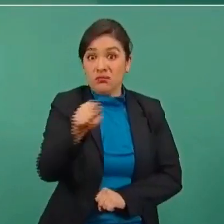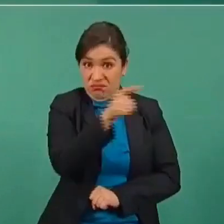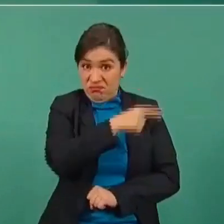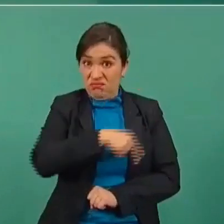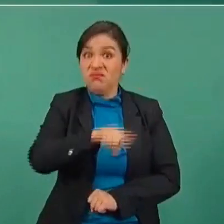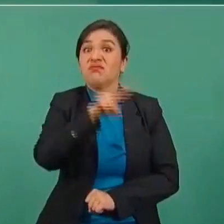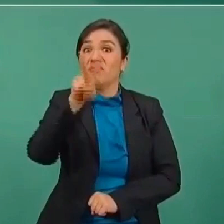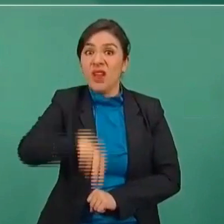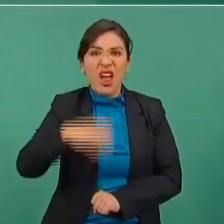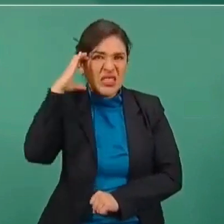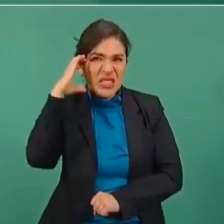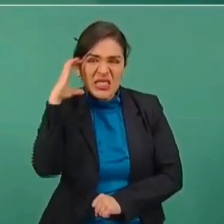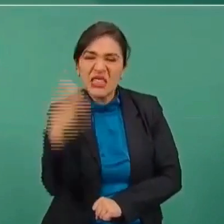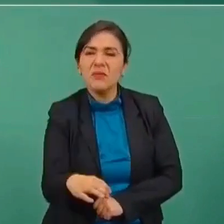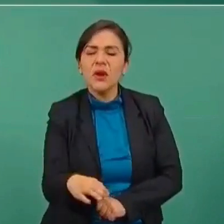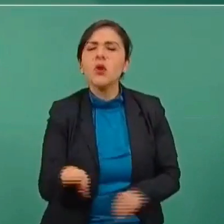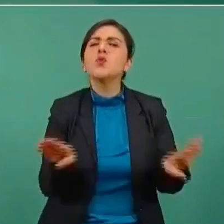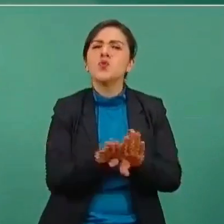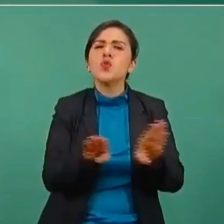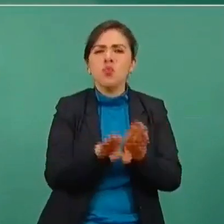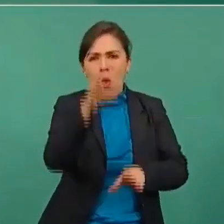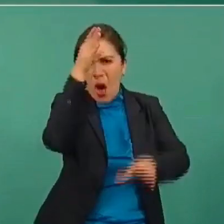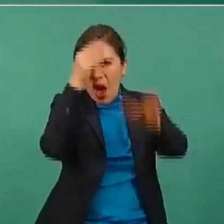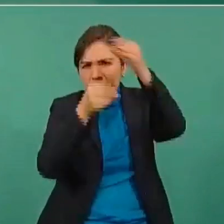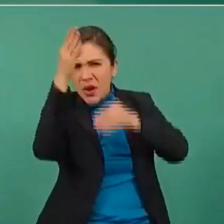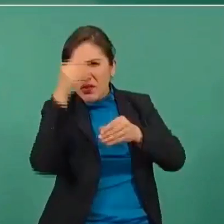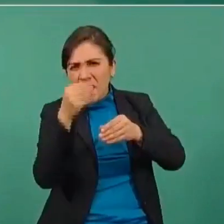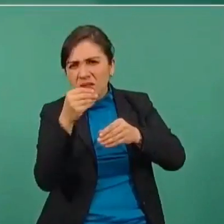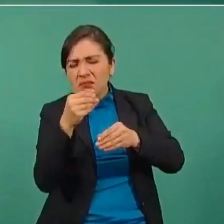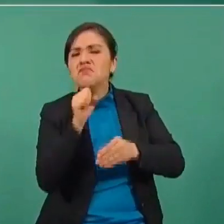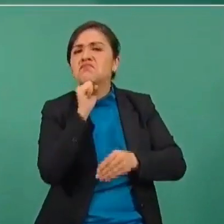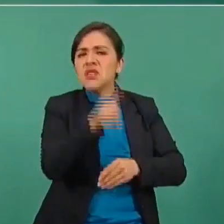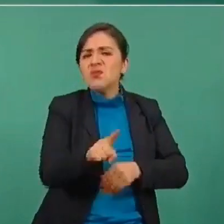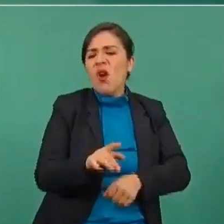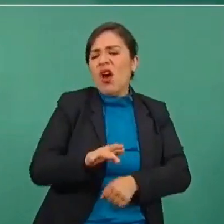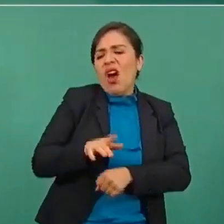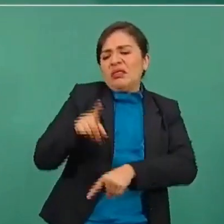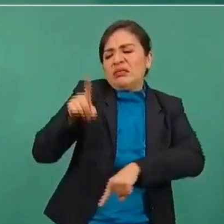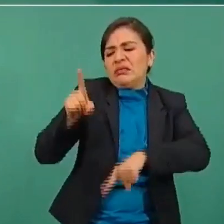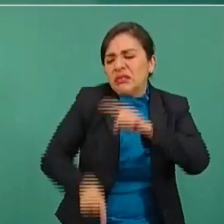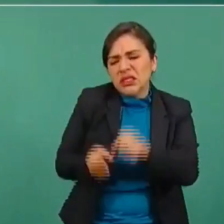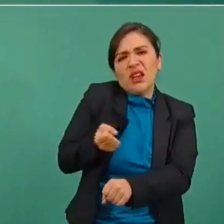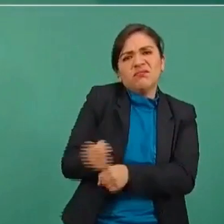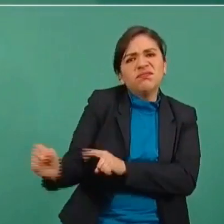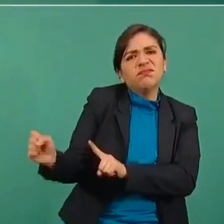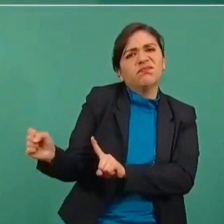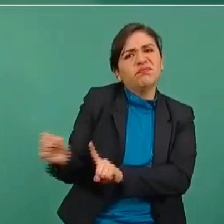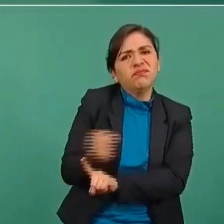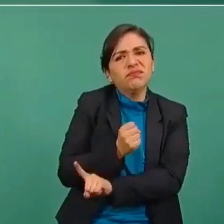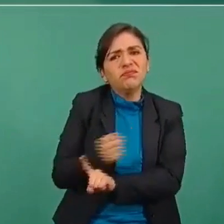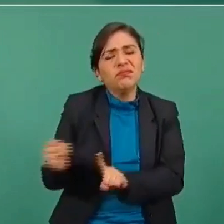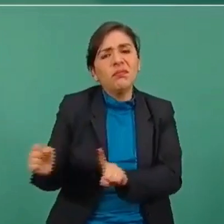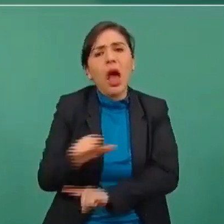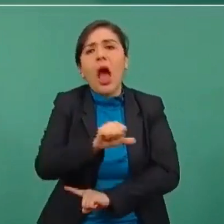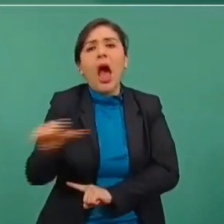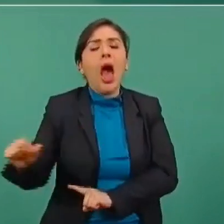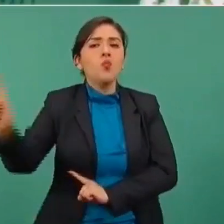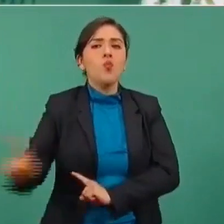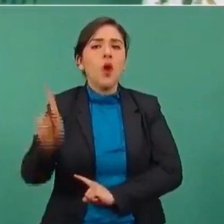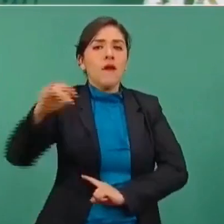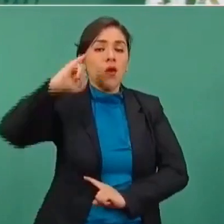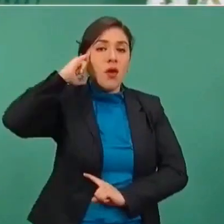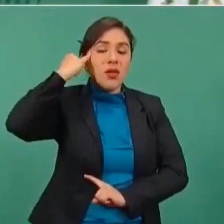se formaron reprimiendo a indígenas.